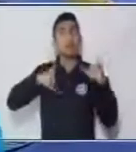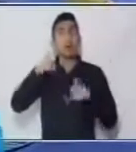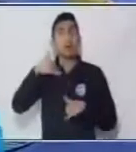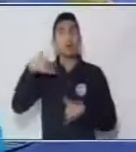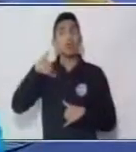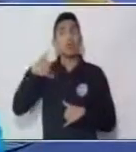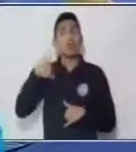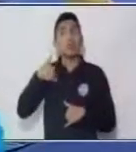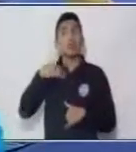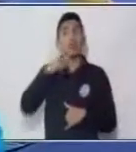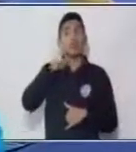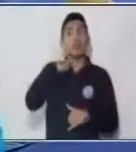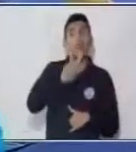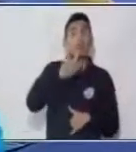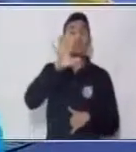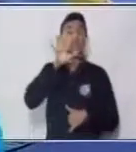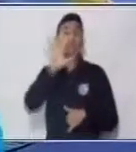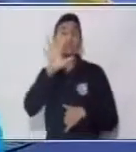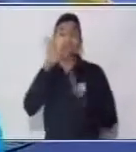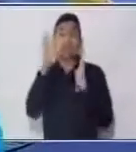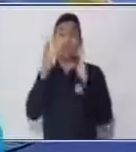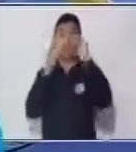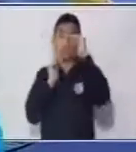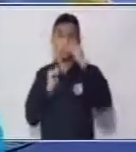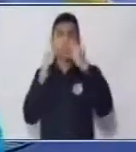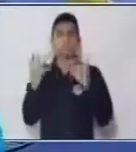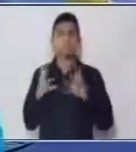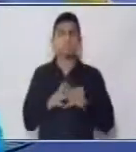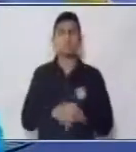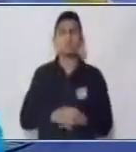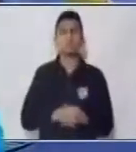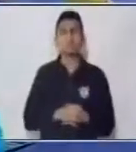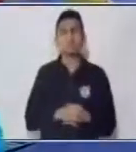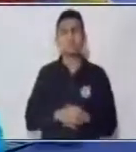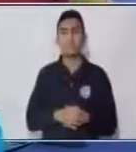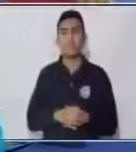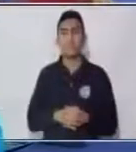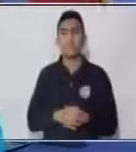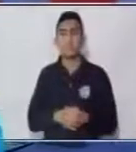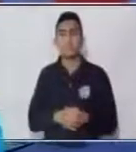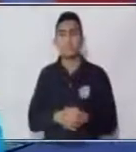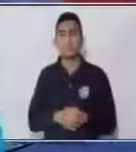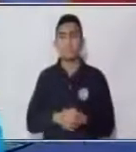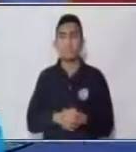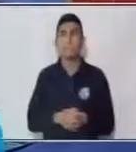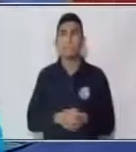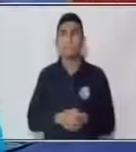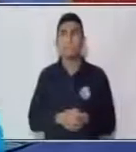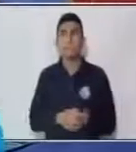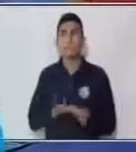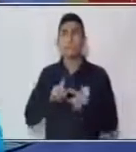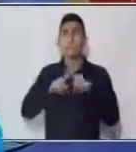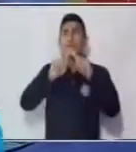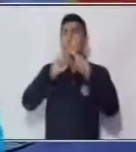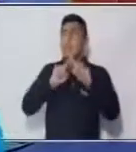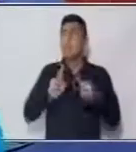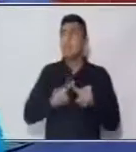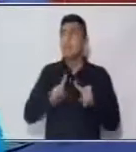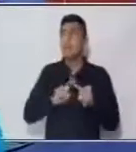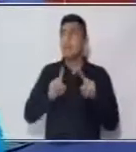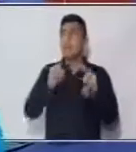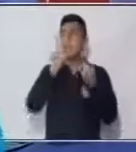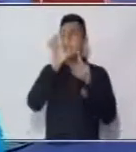25 casillas. Las 25 casillas me permiten identificar diferentes operaciones